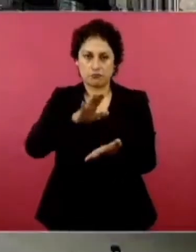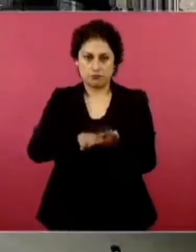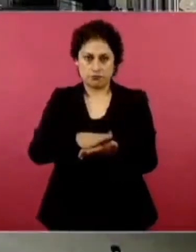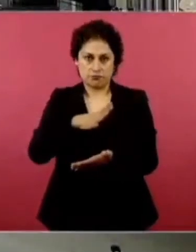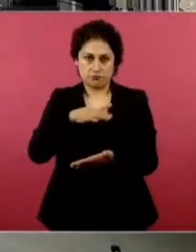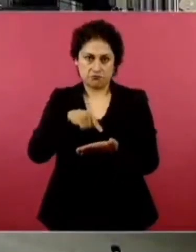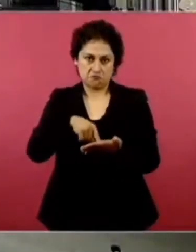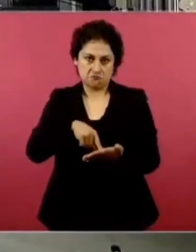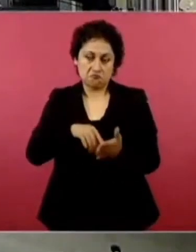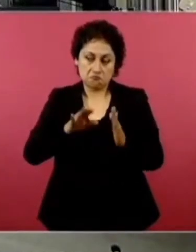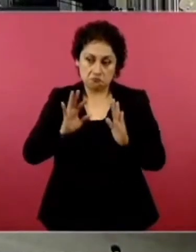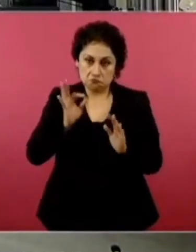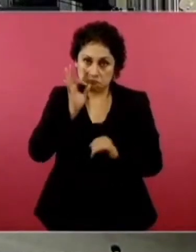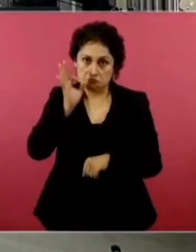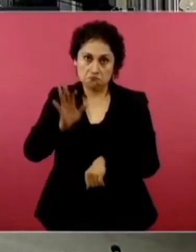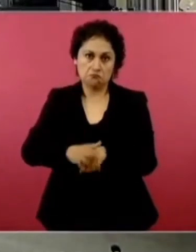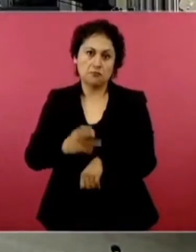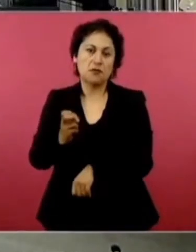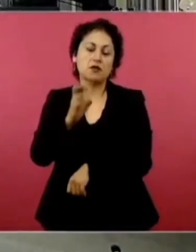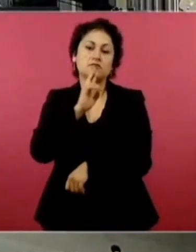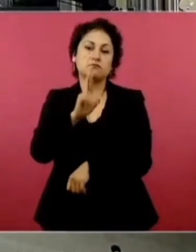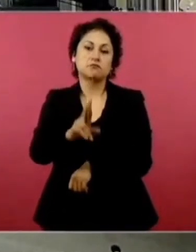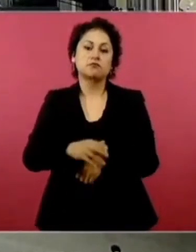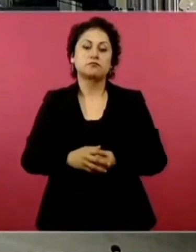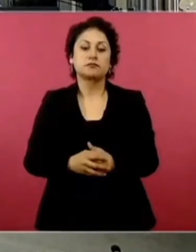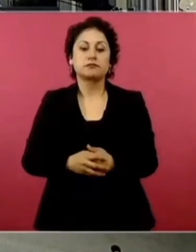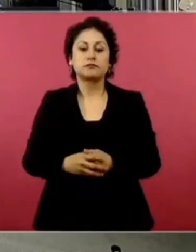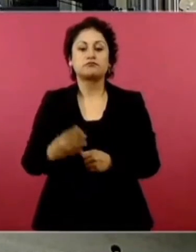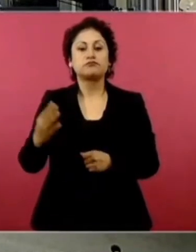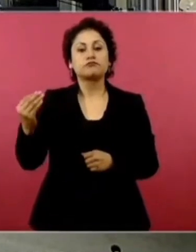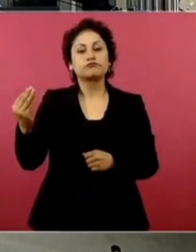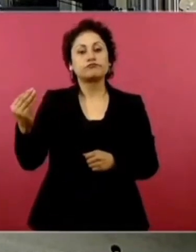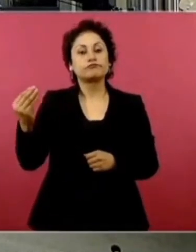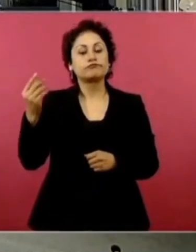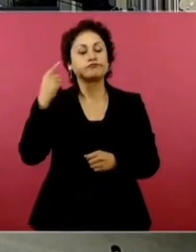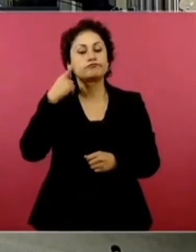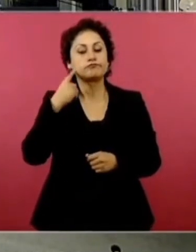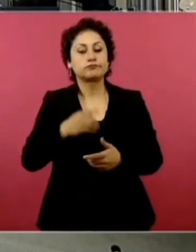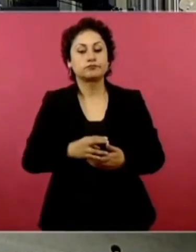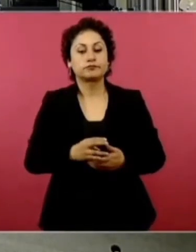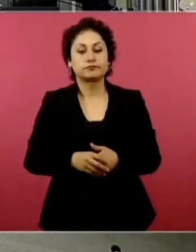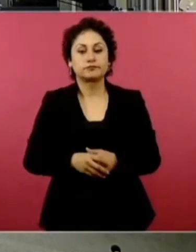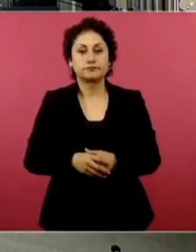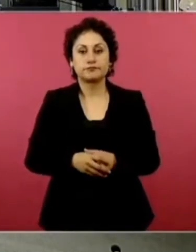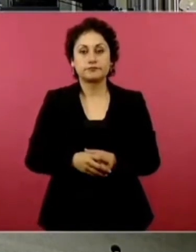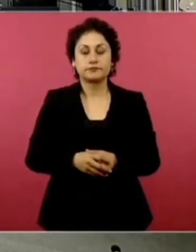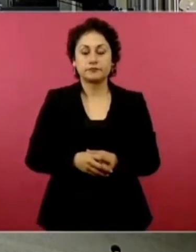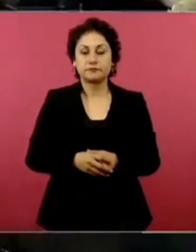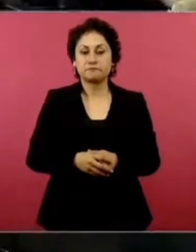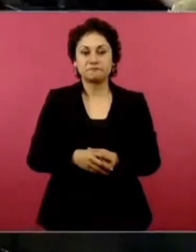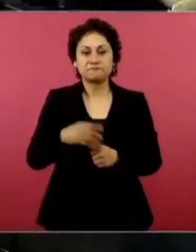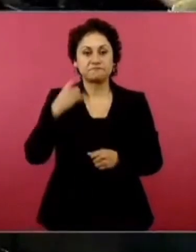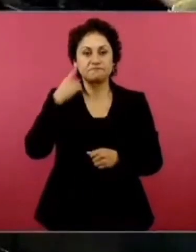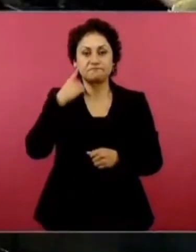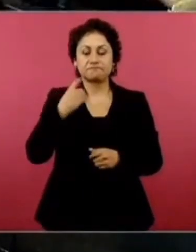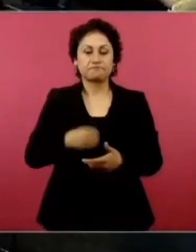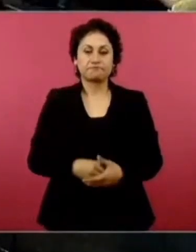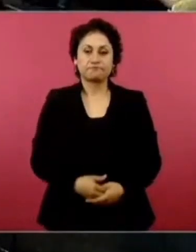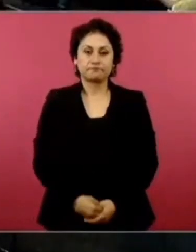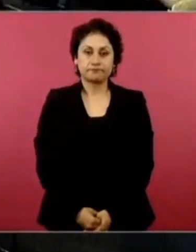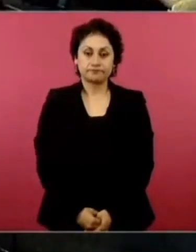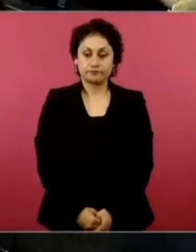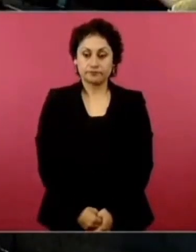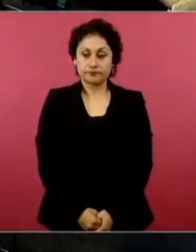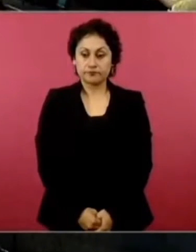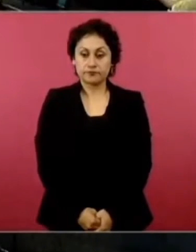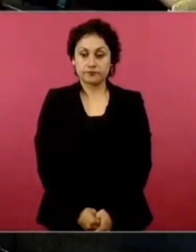señalaría puntualmente. ¿Cuál es el tema del diseño?